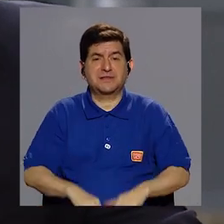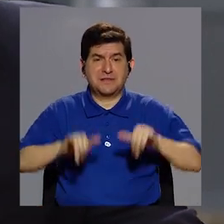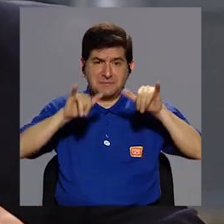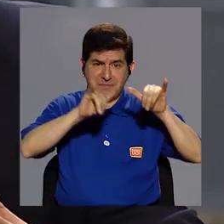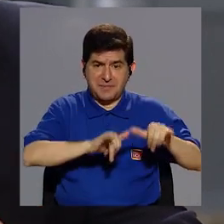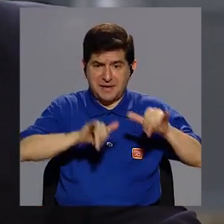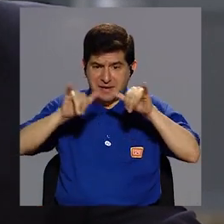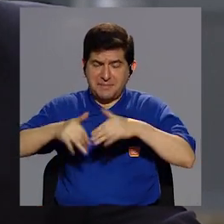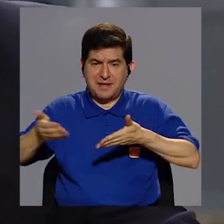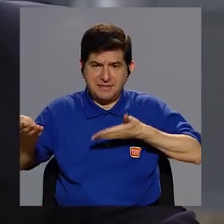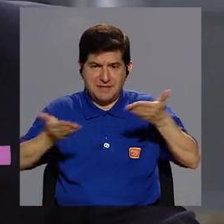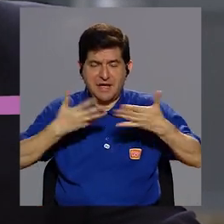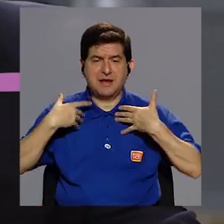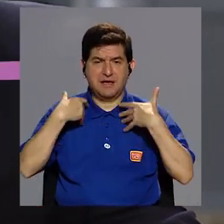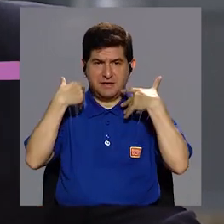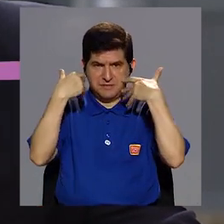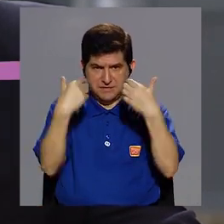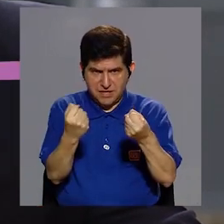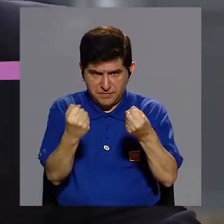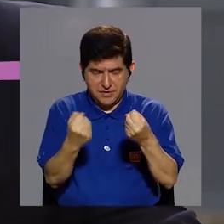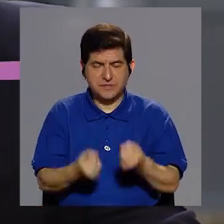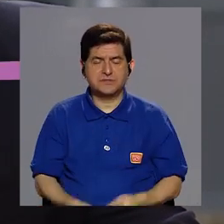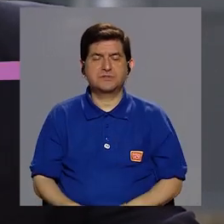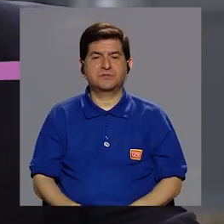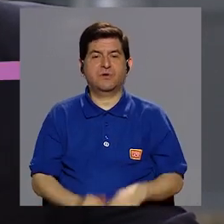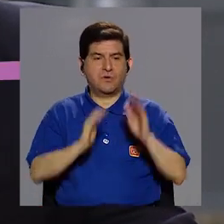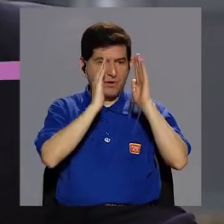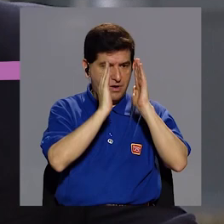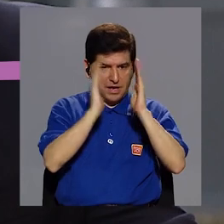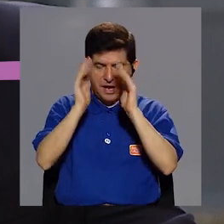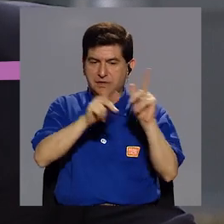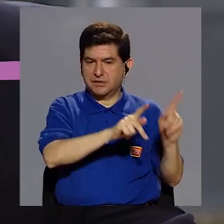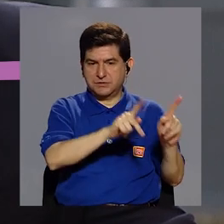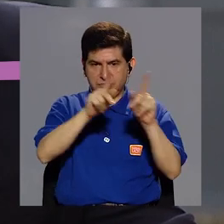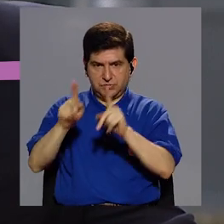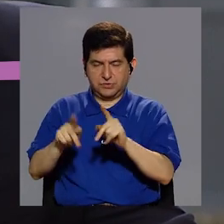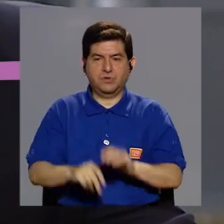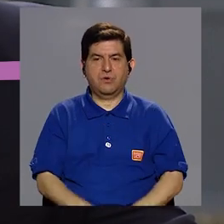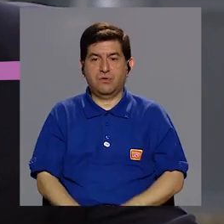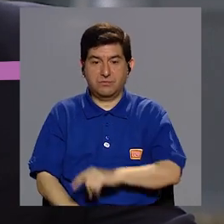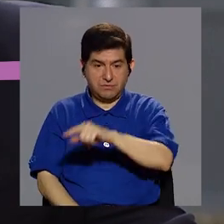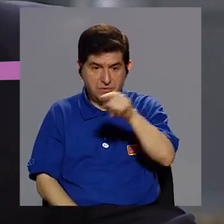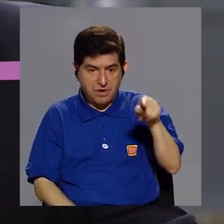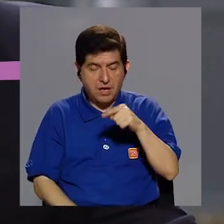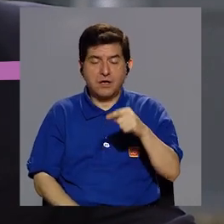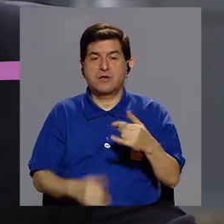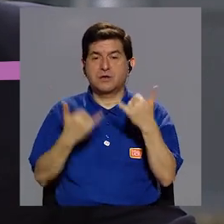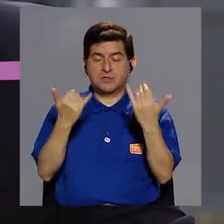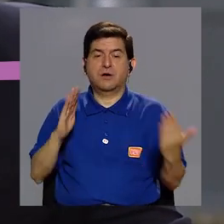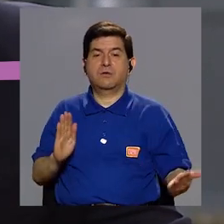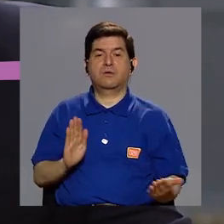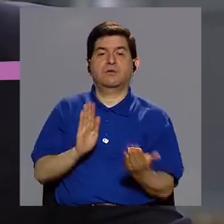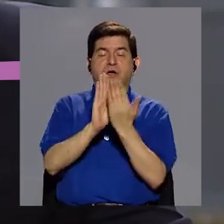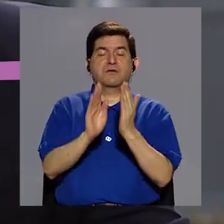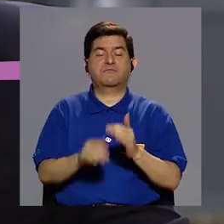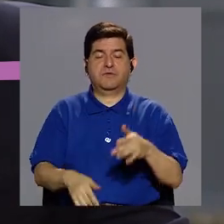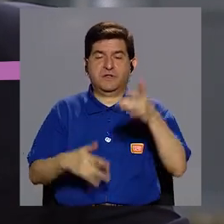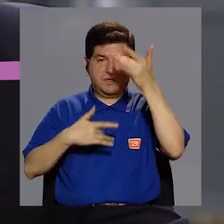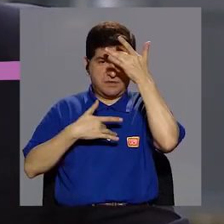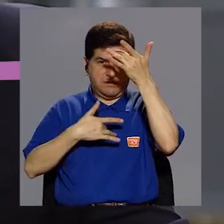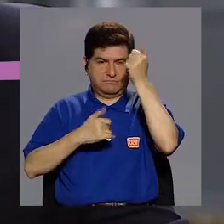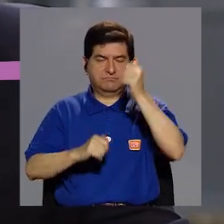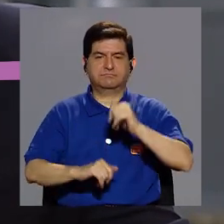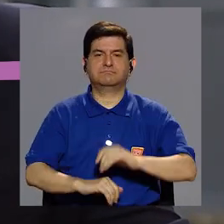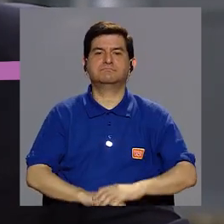sostenimiento de los servicios de salud que brindan atención a estas personas que están enfrentando estas